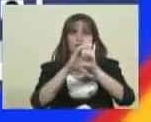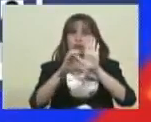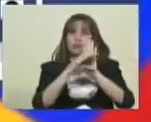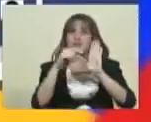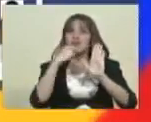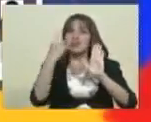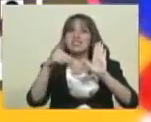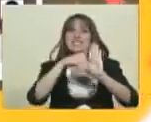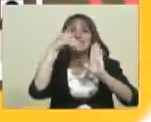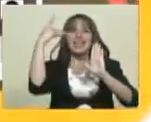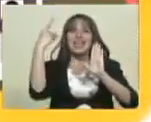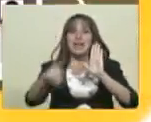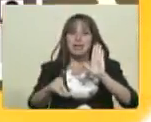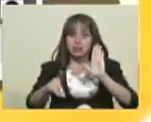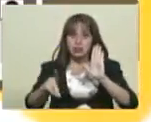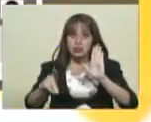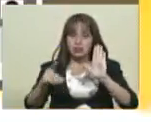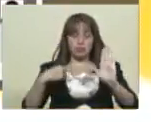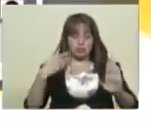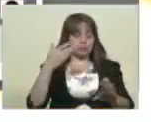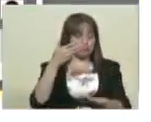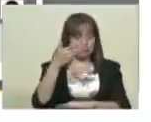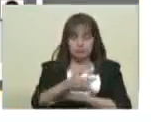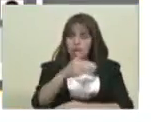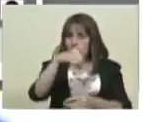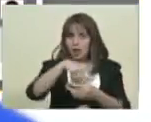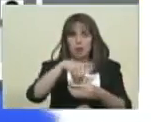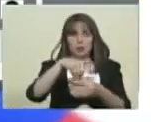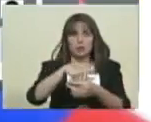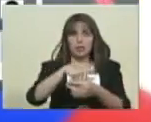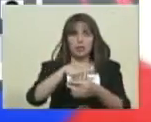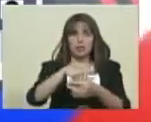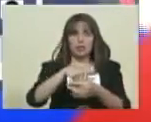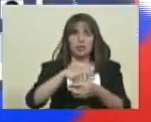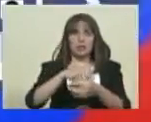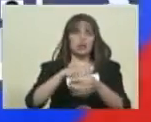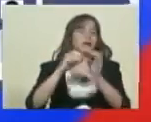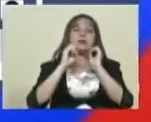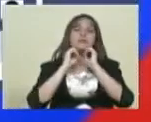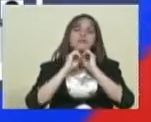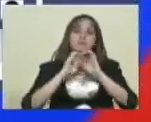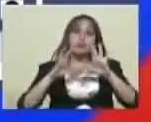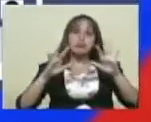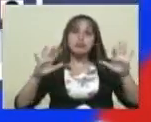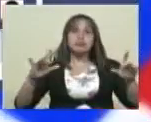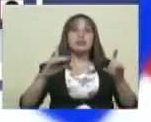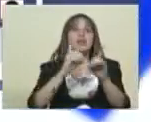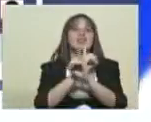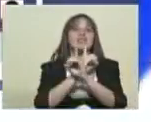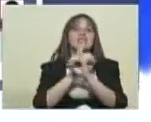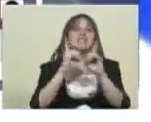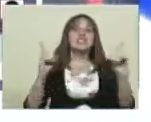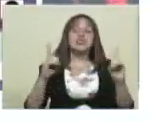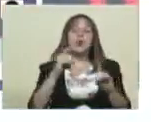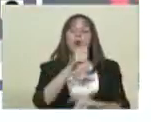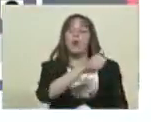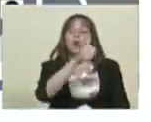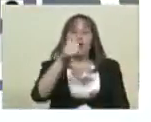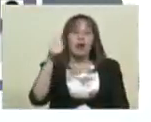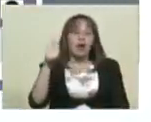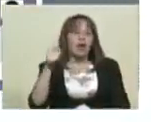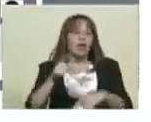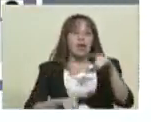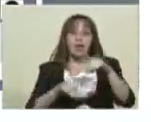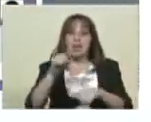derecho. Pueden ir a votar y van a ir a votar, a expresarse, a decidir los destinos del país. Los que